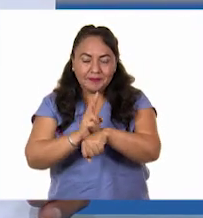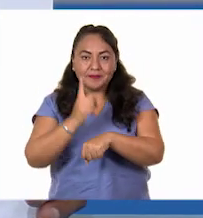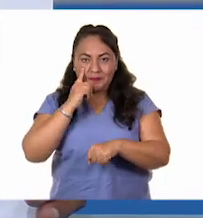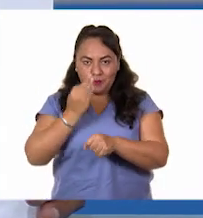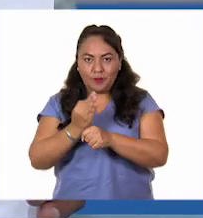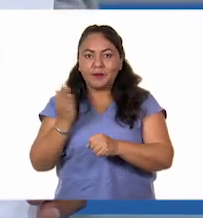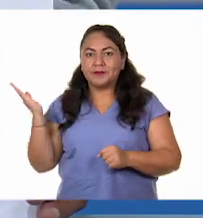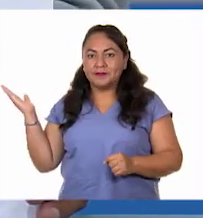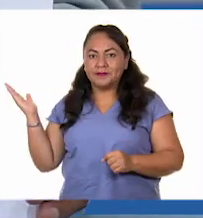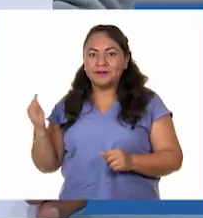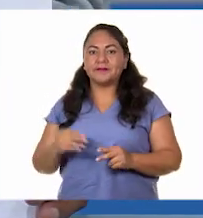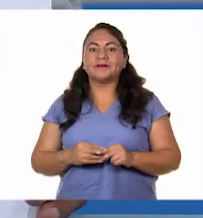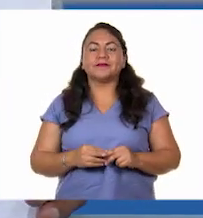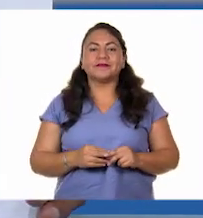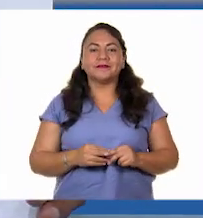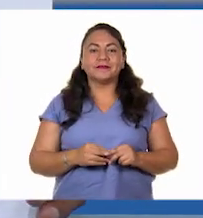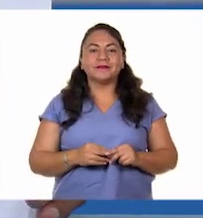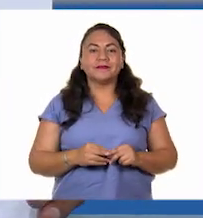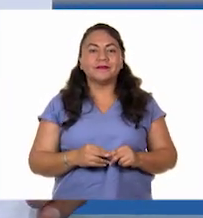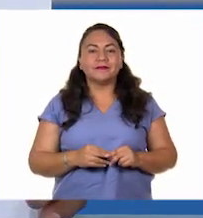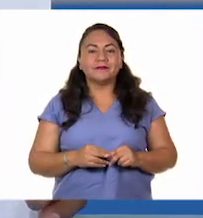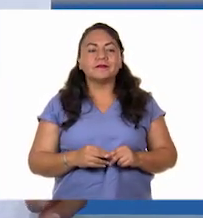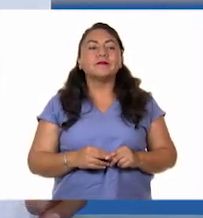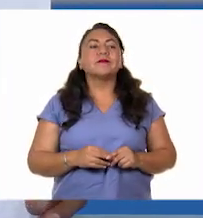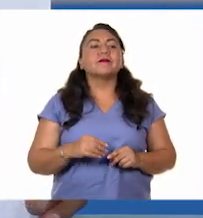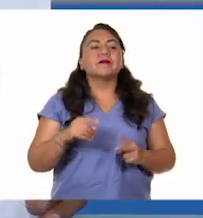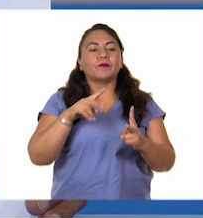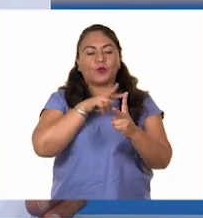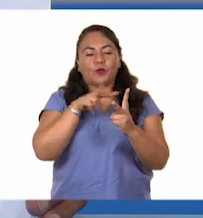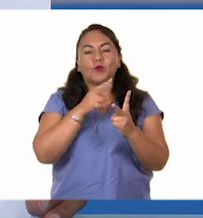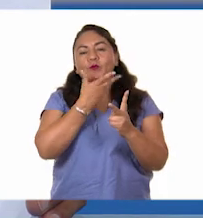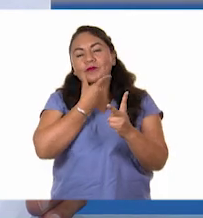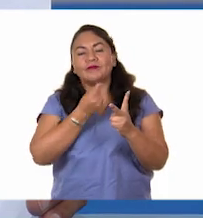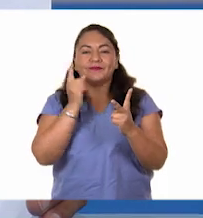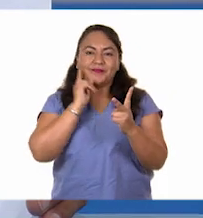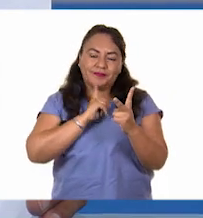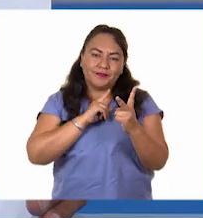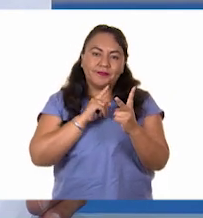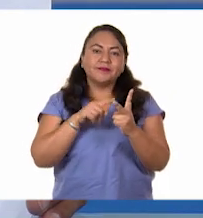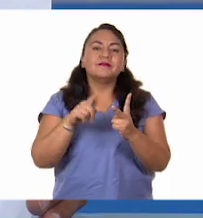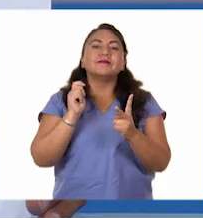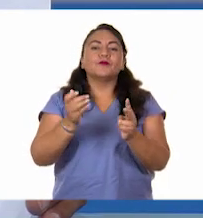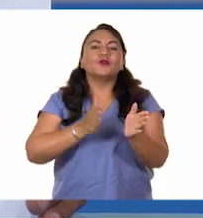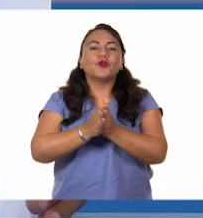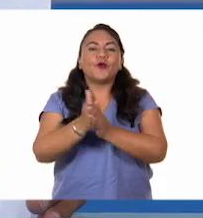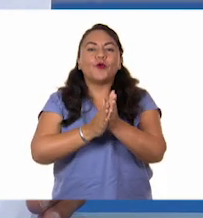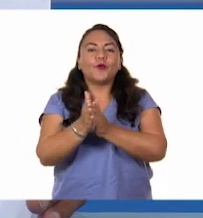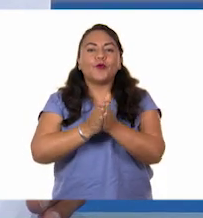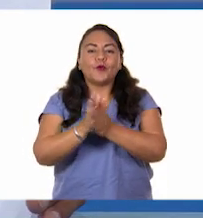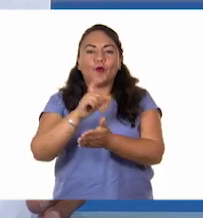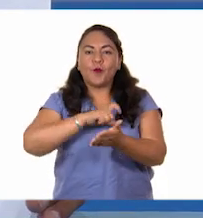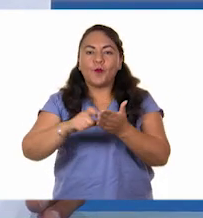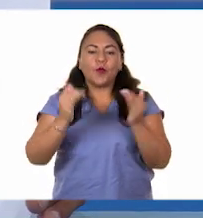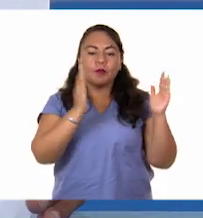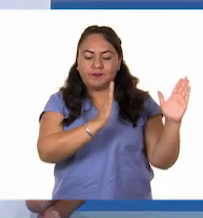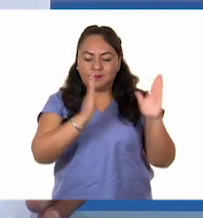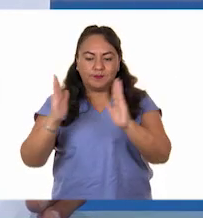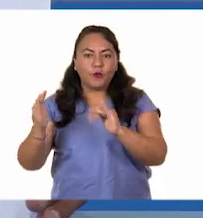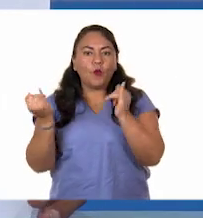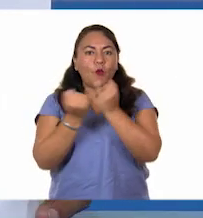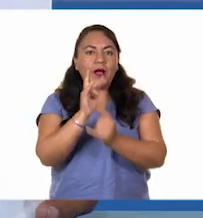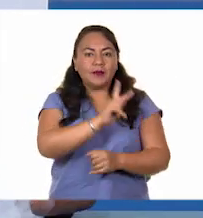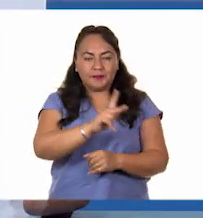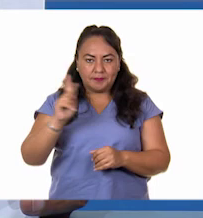fíjense bien en esta pregunta. Juan Ibero se compraron un chocolate del mismo tamaño.